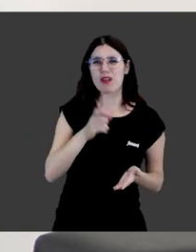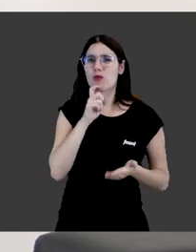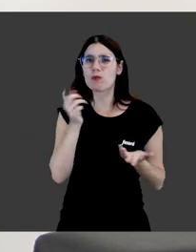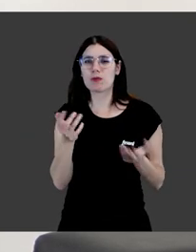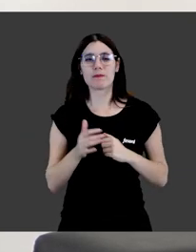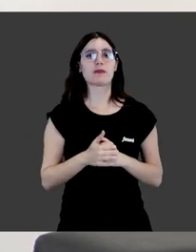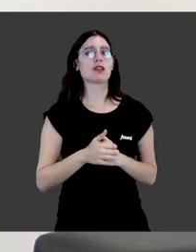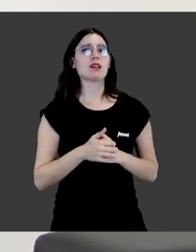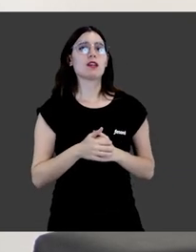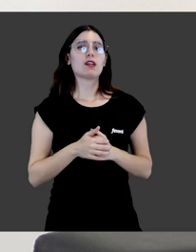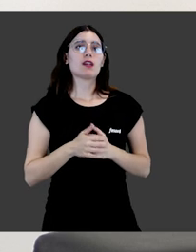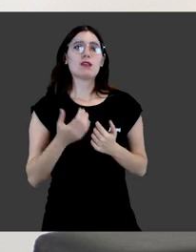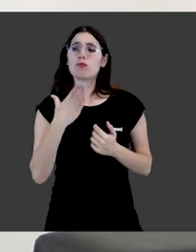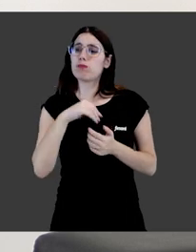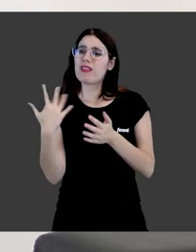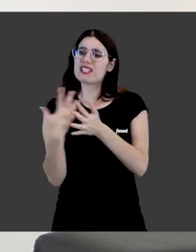compran.